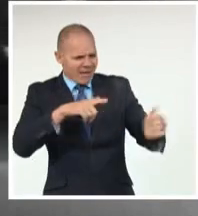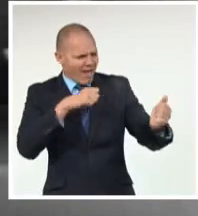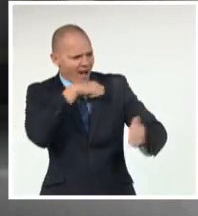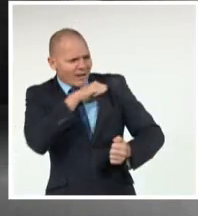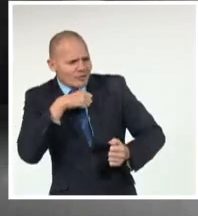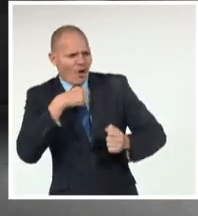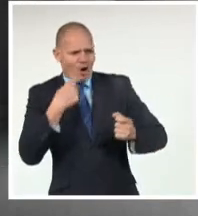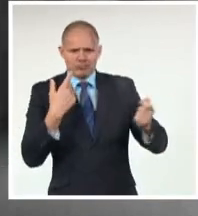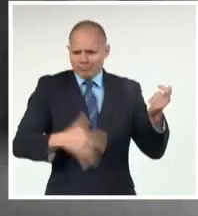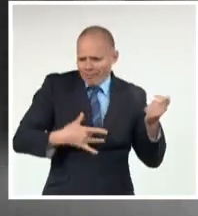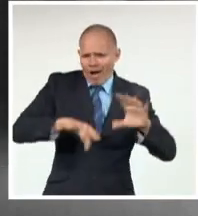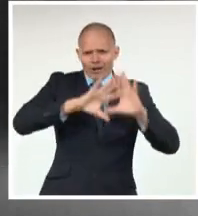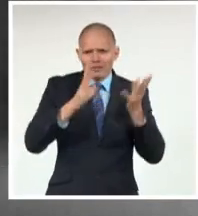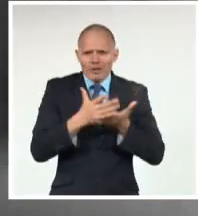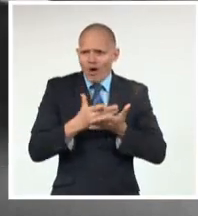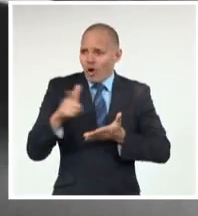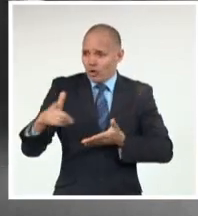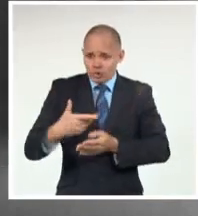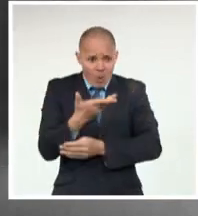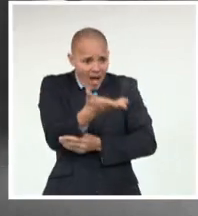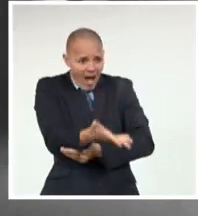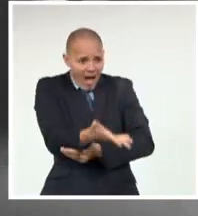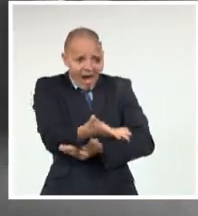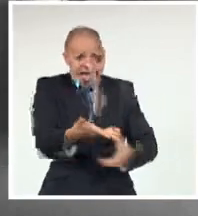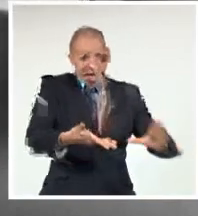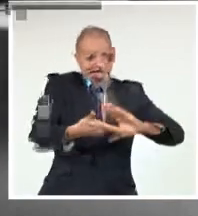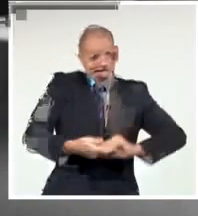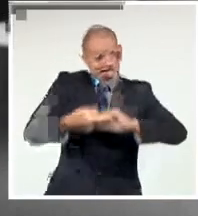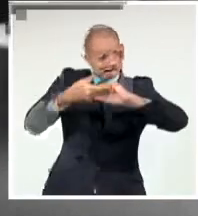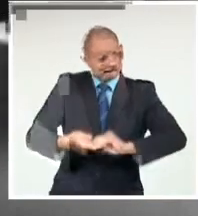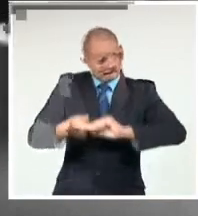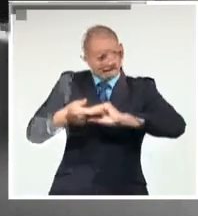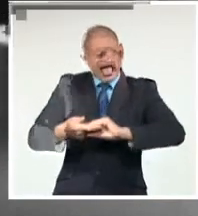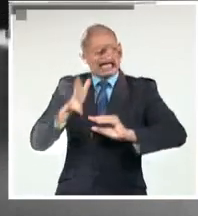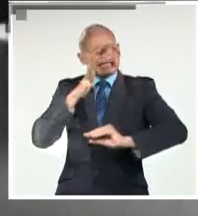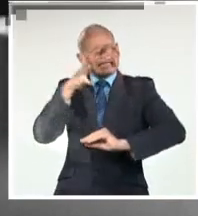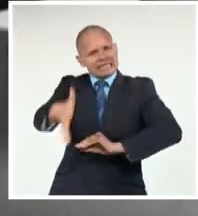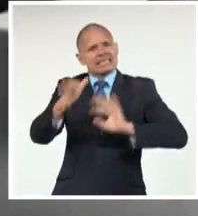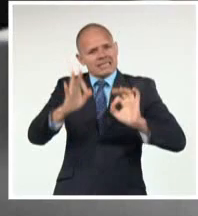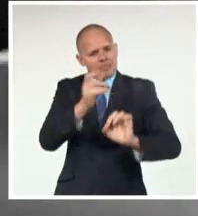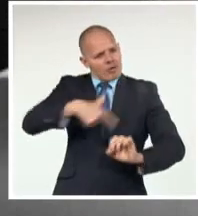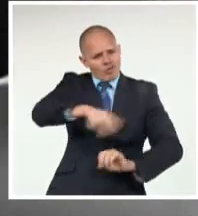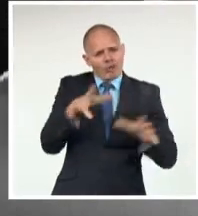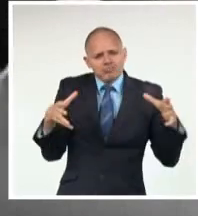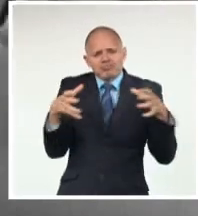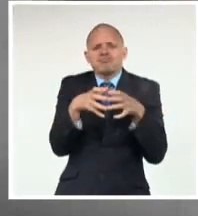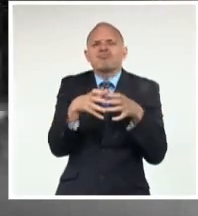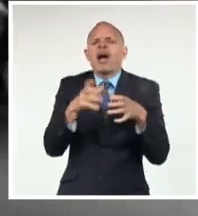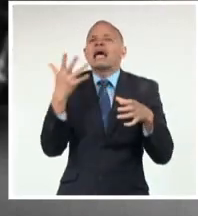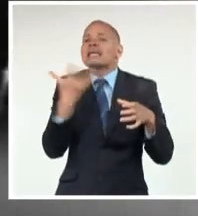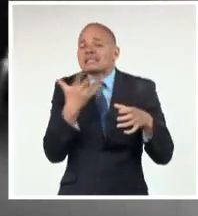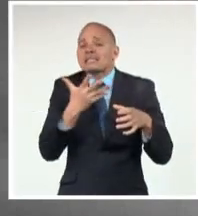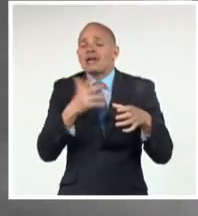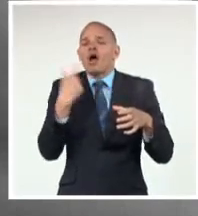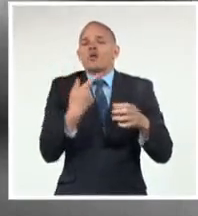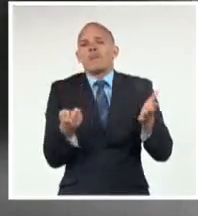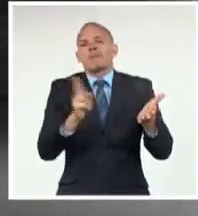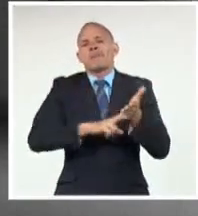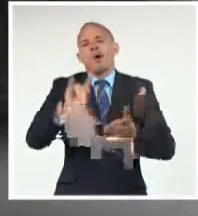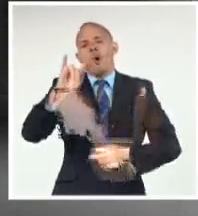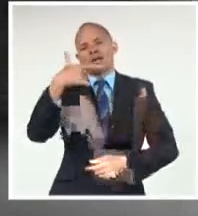Desde entonces y hasta siempre Movimiento de la nueva trova Unión de jóvenes comunistas